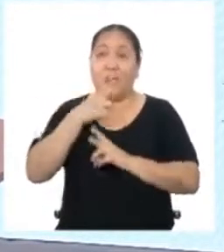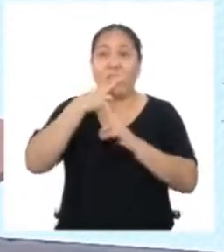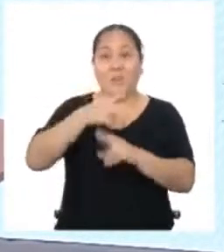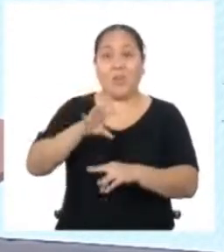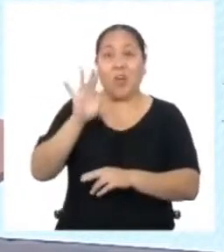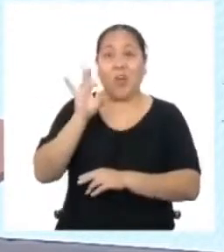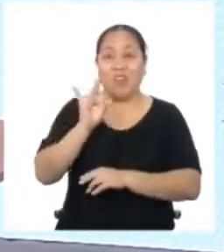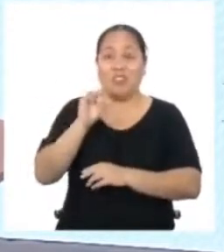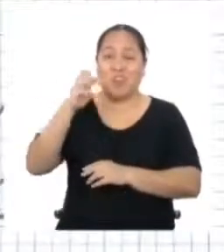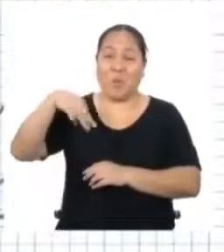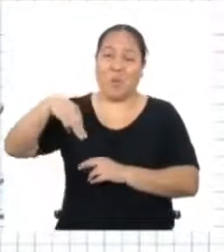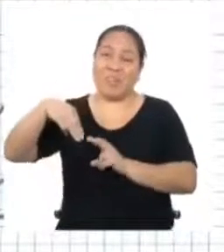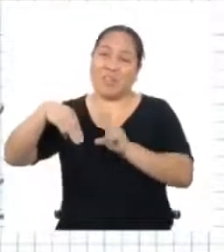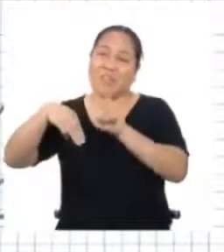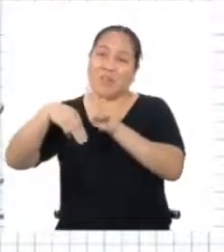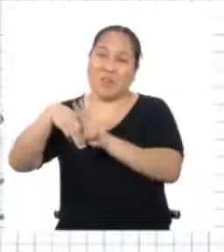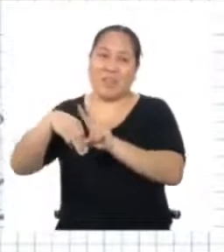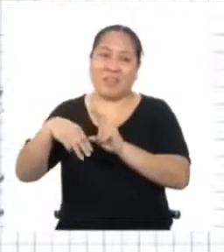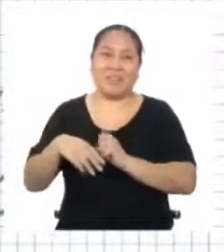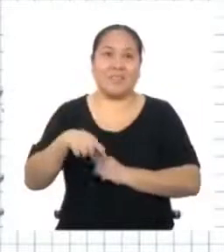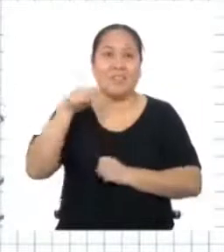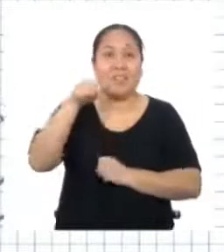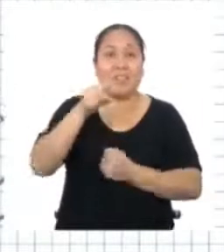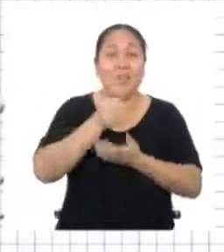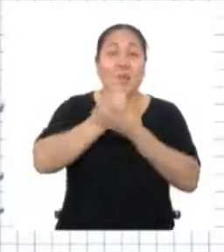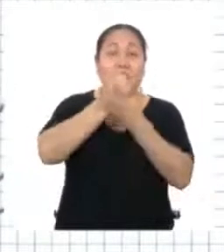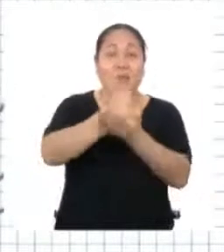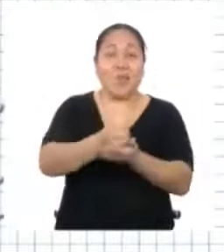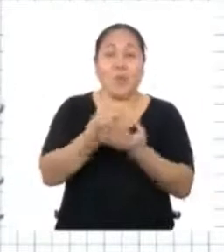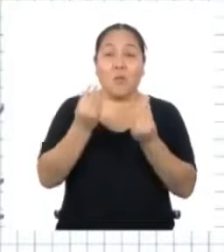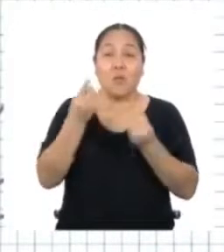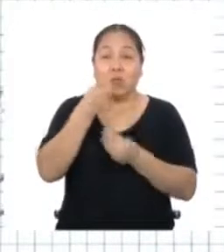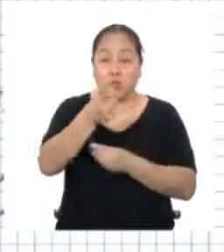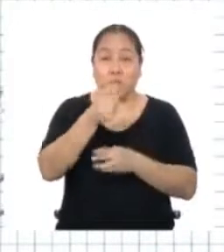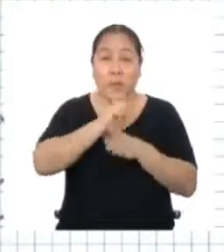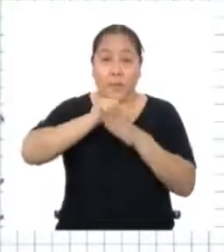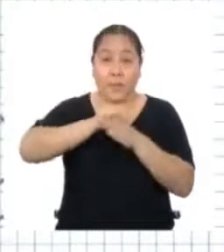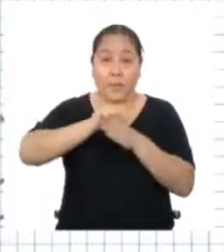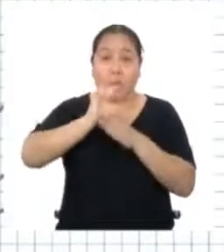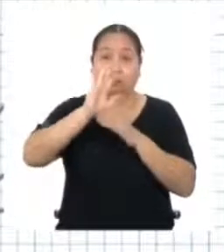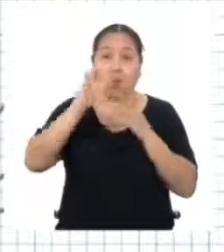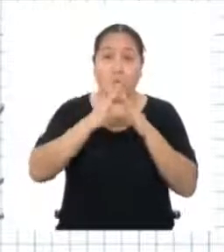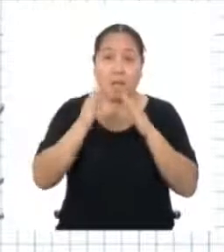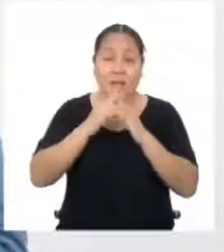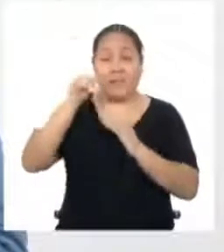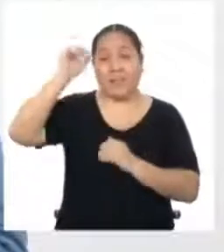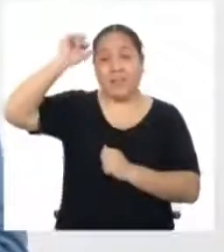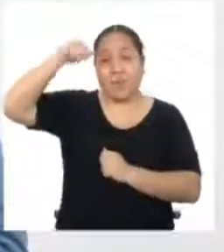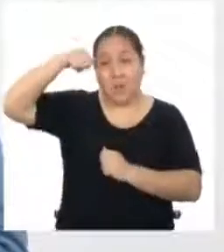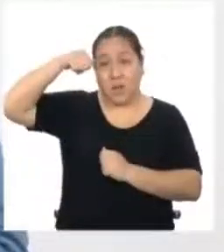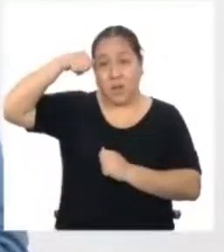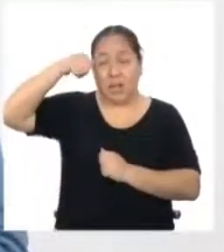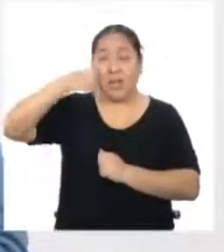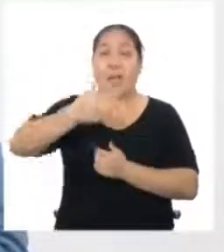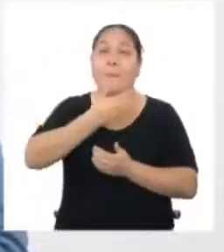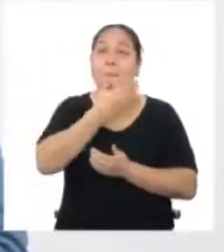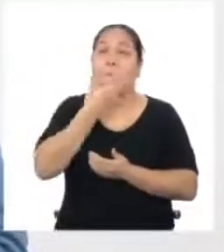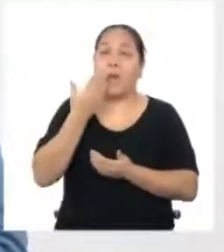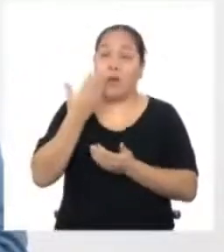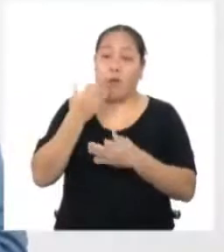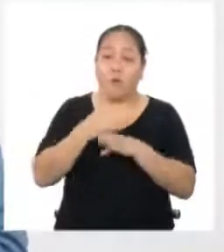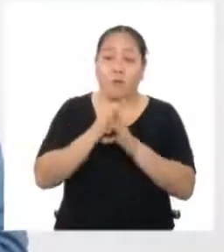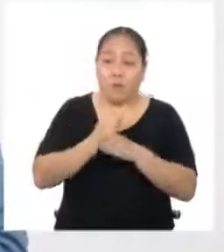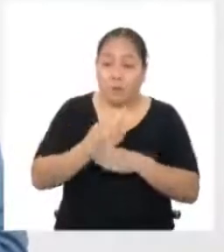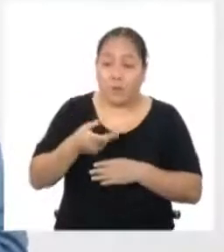8 metros cuadrados Eso le va a servir mucho cuando practiquen en casa Recuerden, la mejor forma de